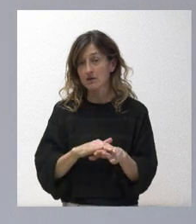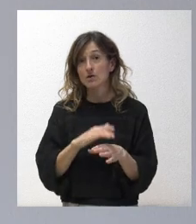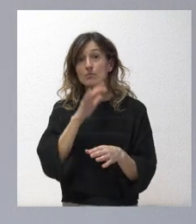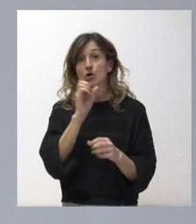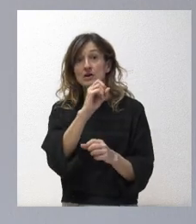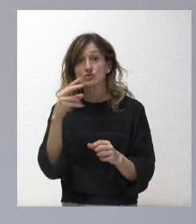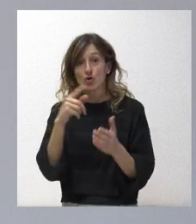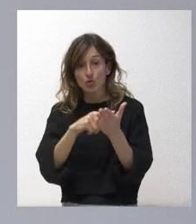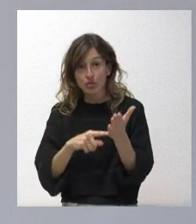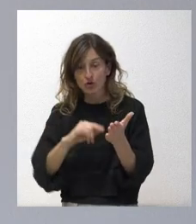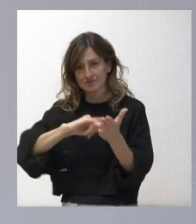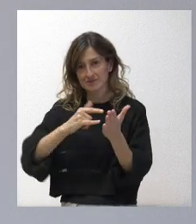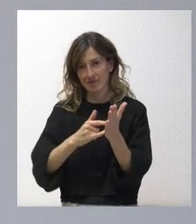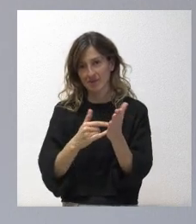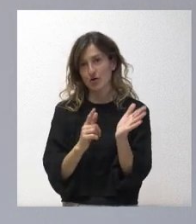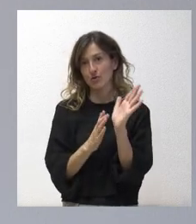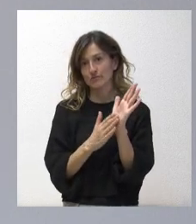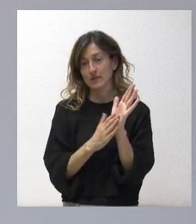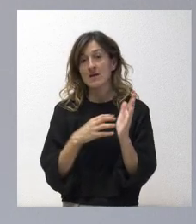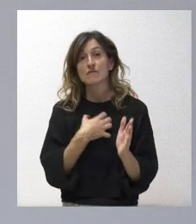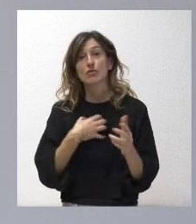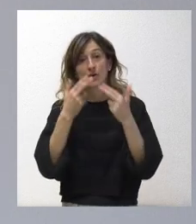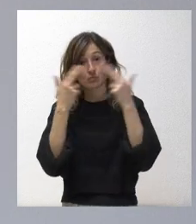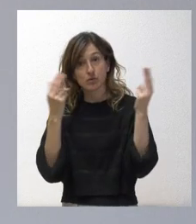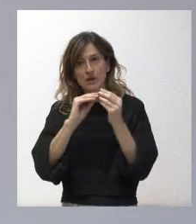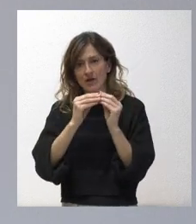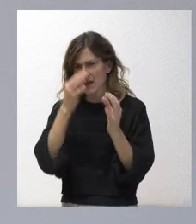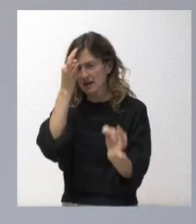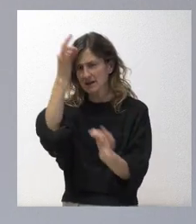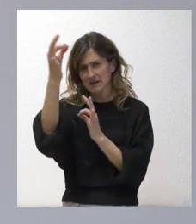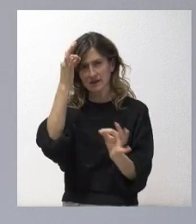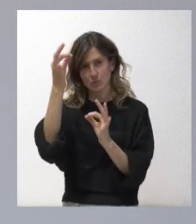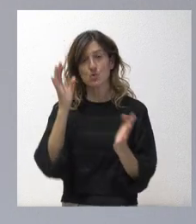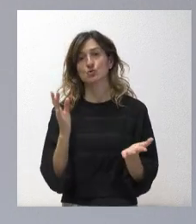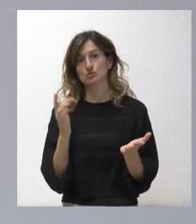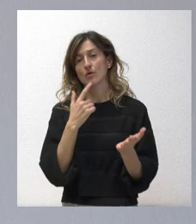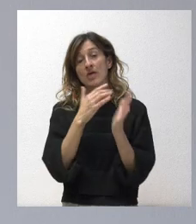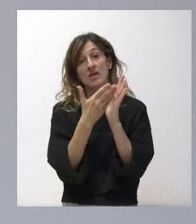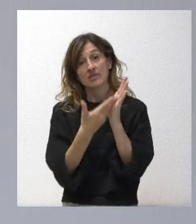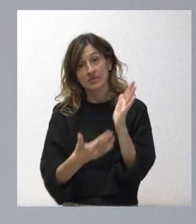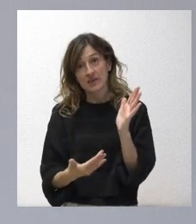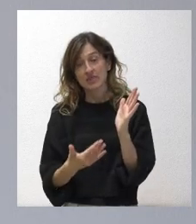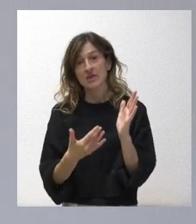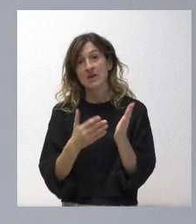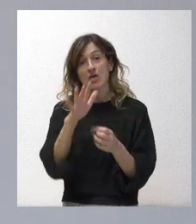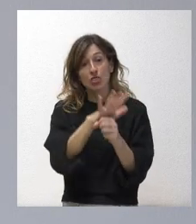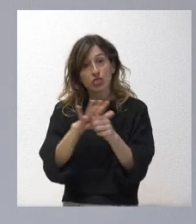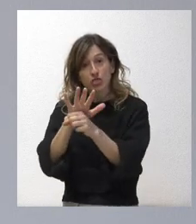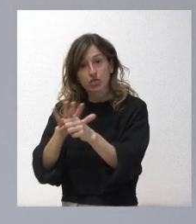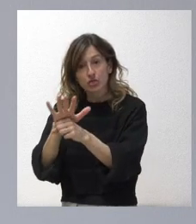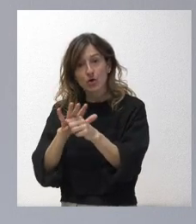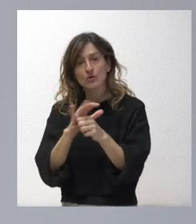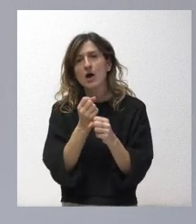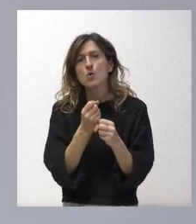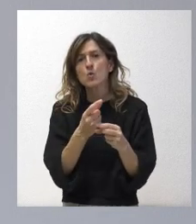informes técnicos de nuestros funcionarios públicos muy rigurosos que establecían en cada comarca cuál era la población